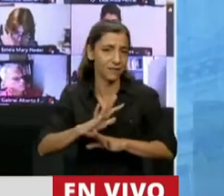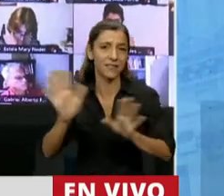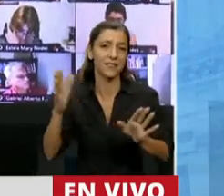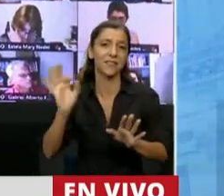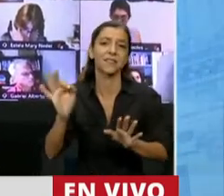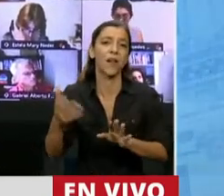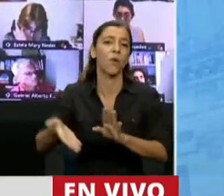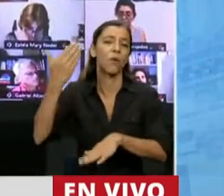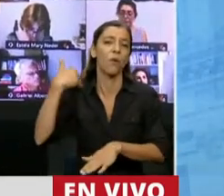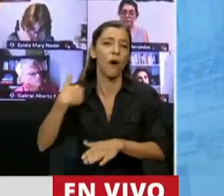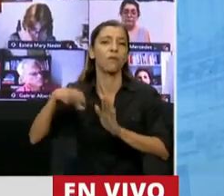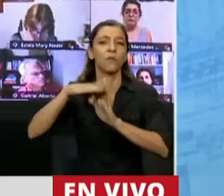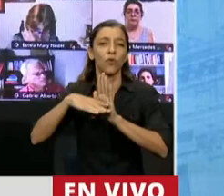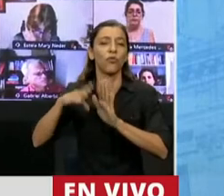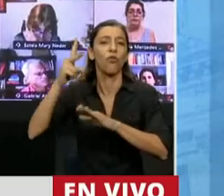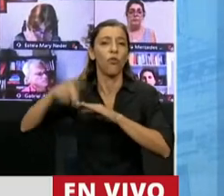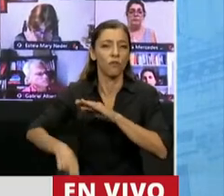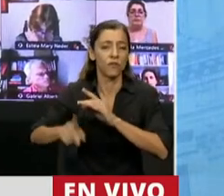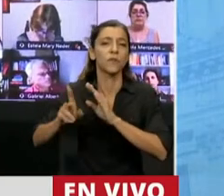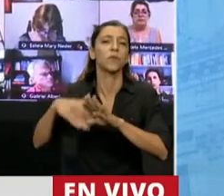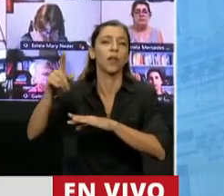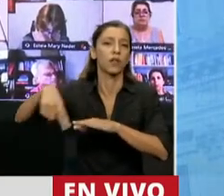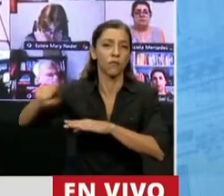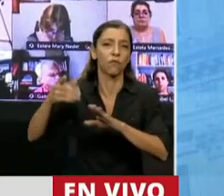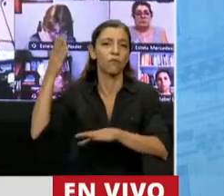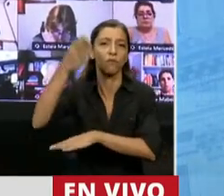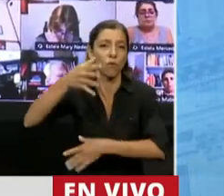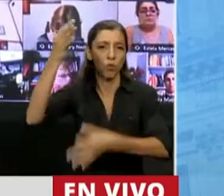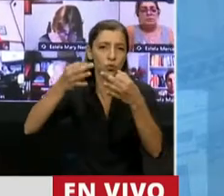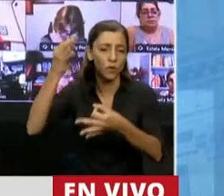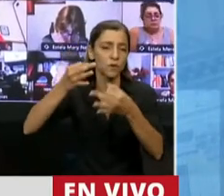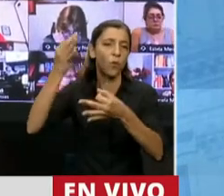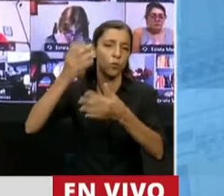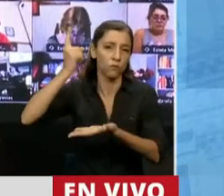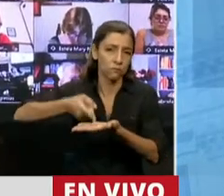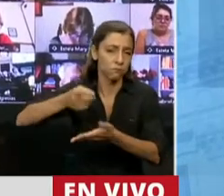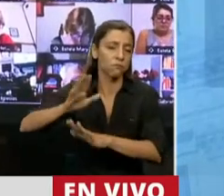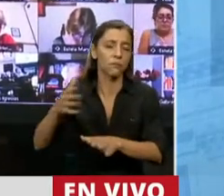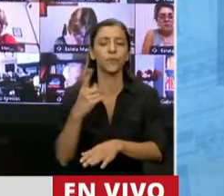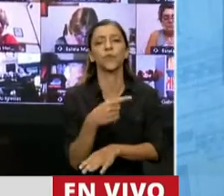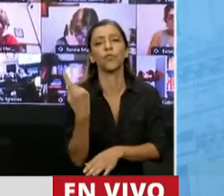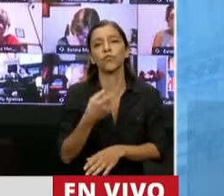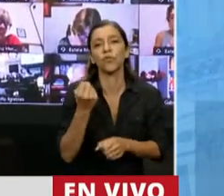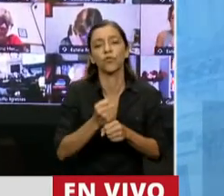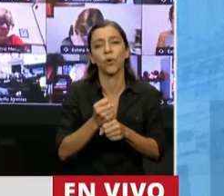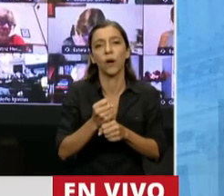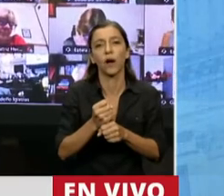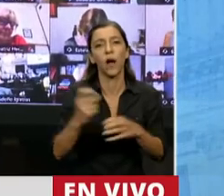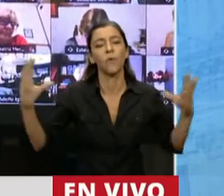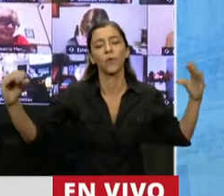fueron a la justicia, la justicia dictaminó. Nosotros somos diputados, los 360... ¡Shh!